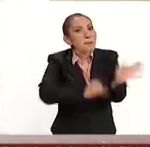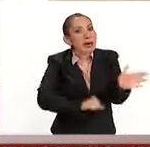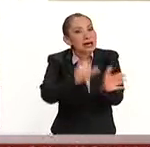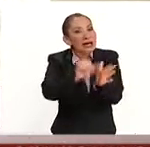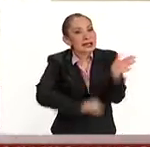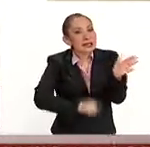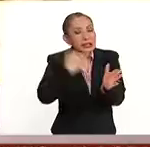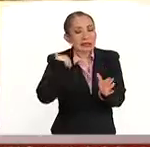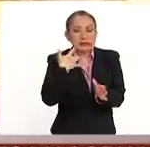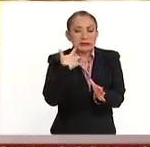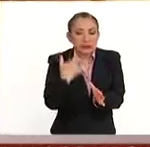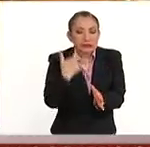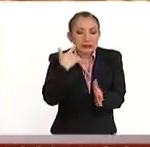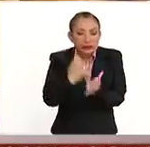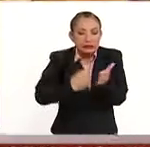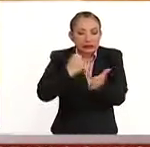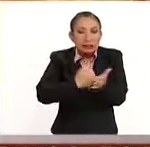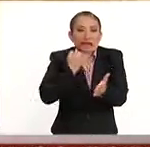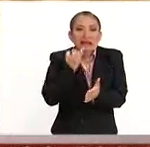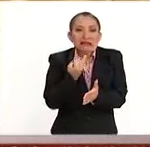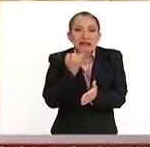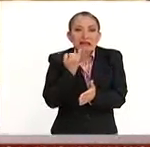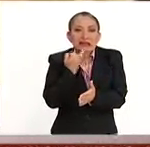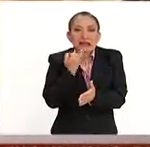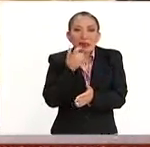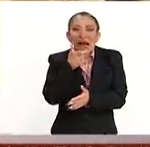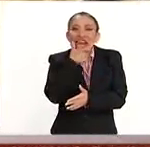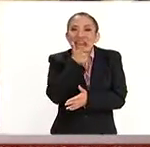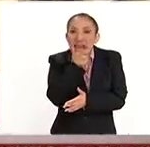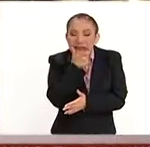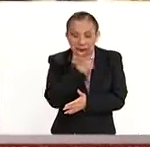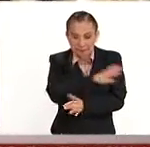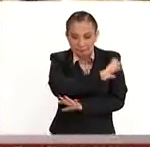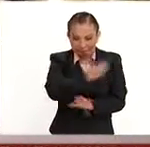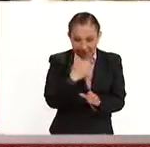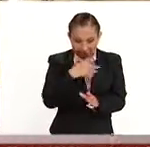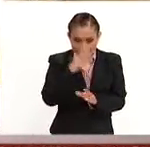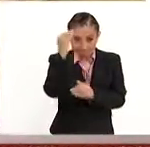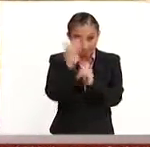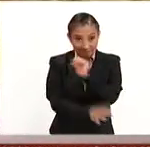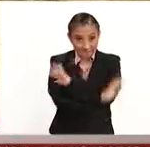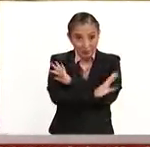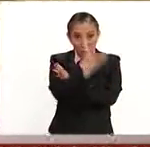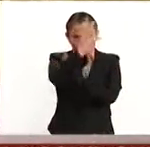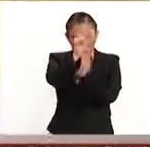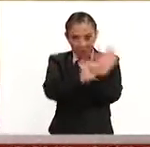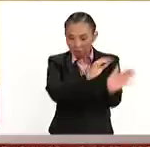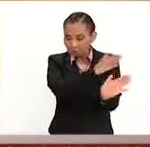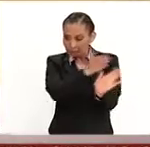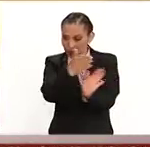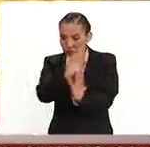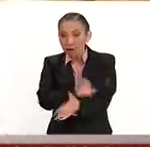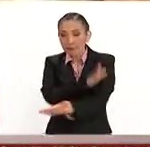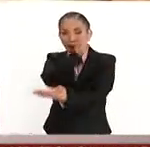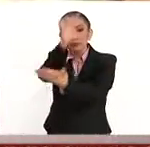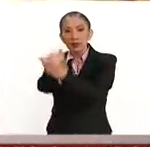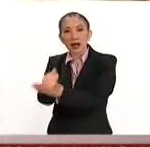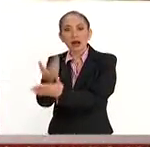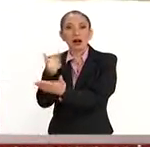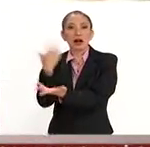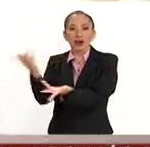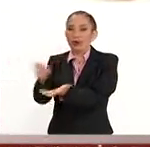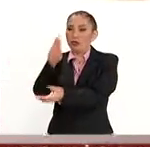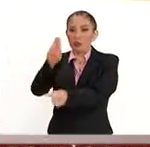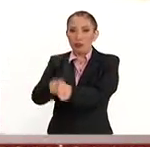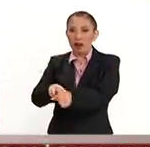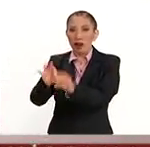decir, cuatro meses intensivos de solo enseñanza de inglés. Una vez que él acredita estos primeros cuatro meses, ingresa al modelo disciplinar,